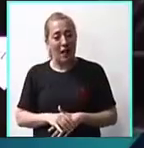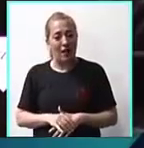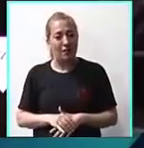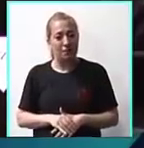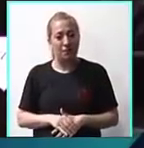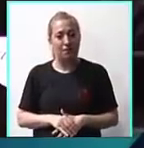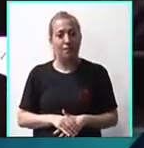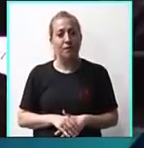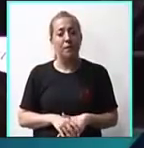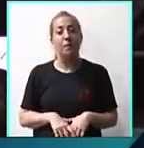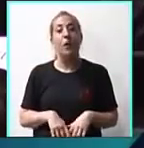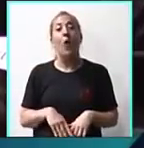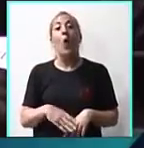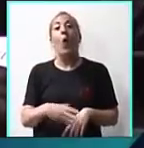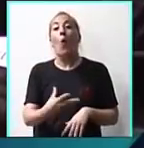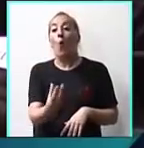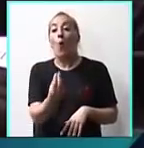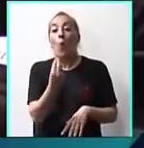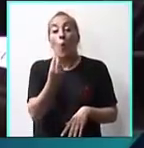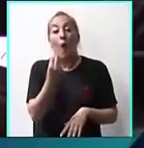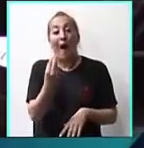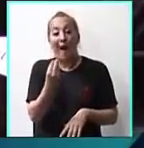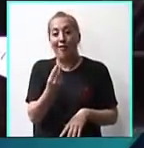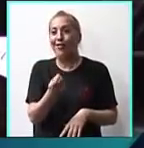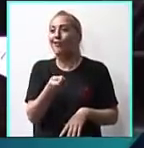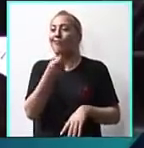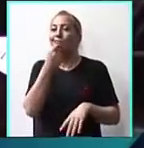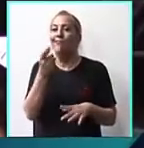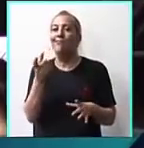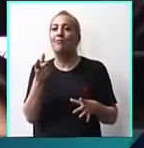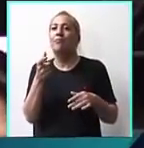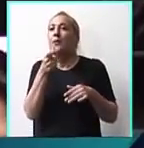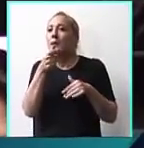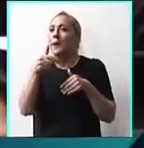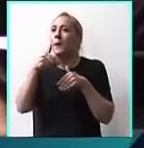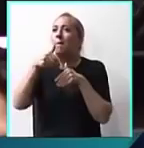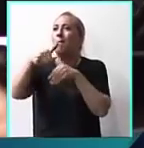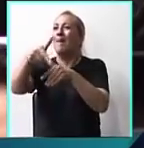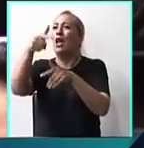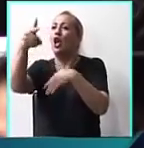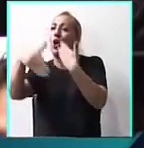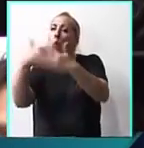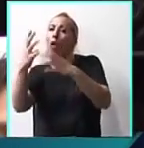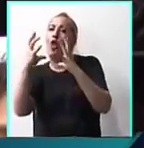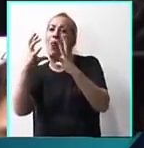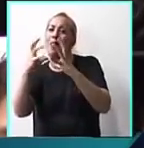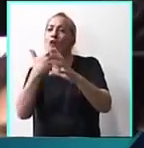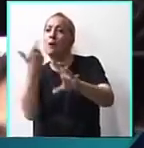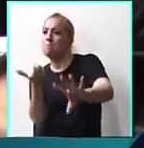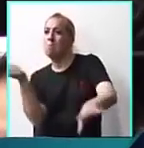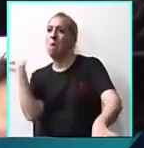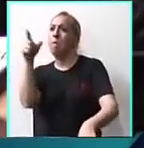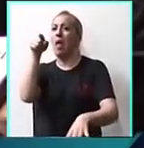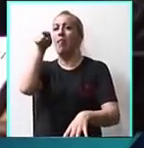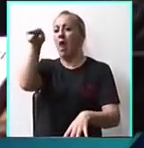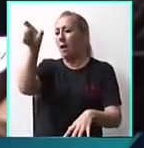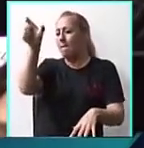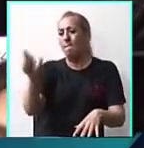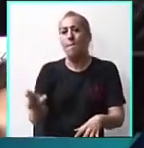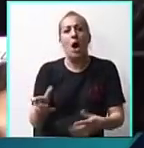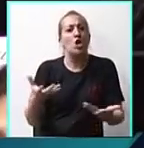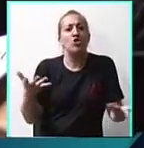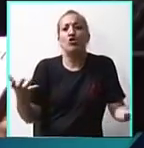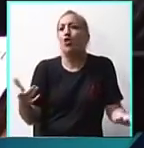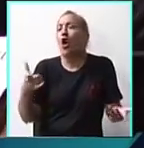Cuando alguien apedrea el colectivo en el cual se transportan los jugadores de Boca, es una persona que no pudo